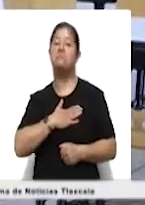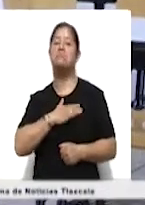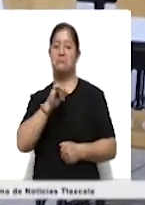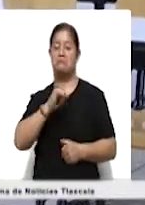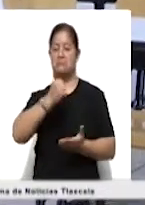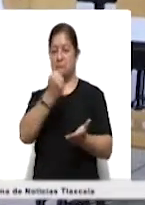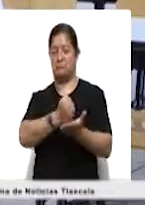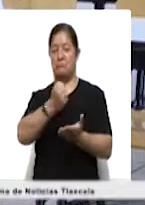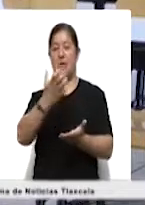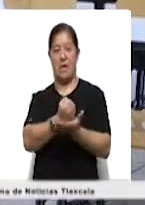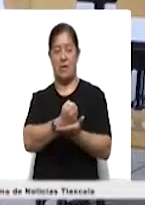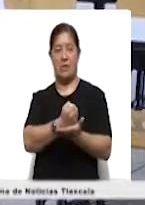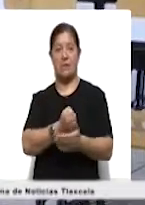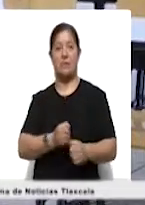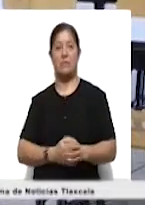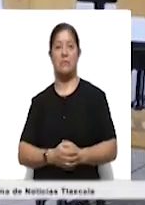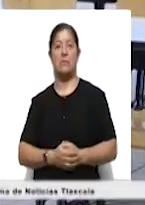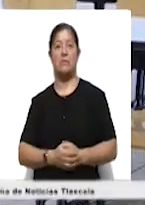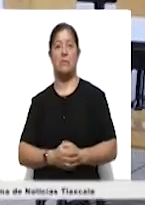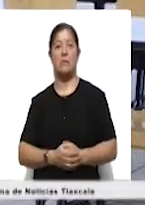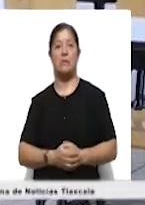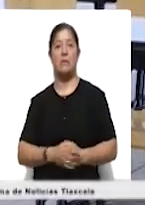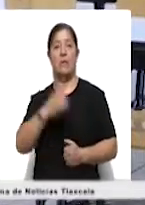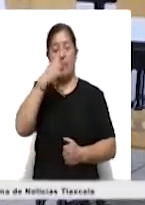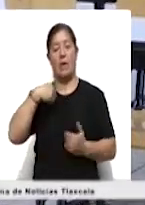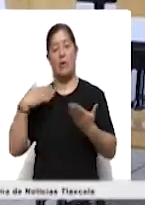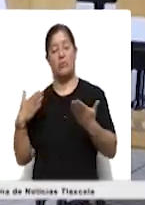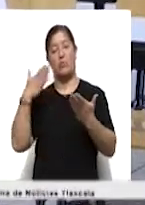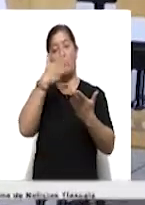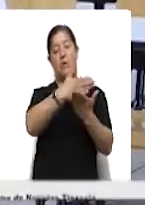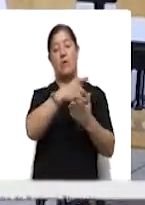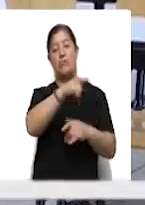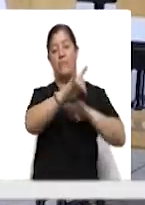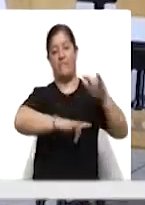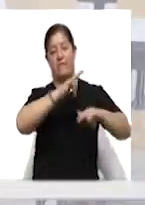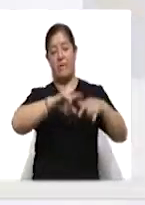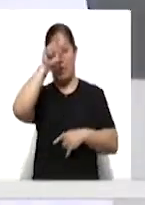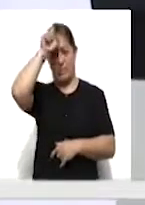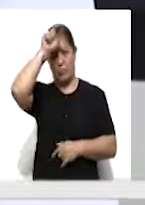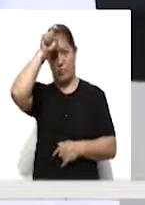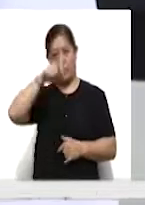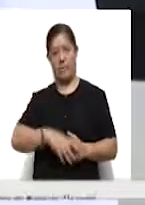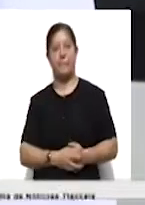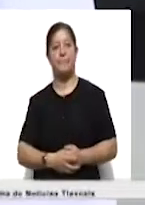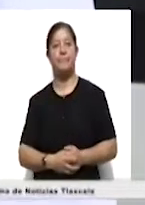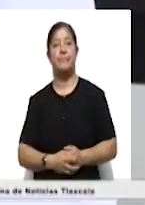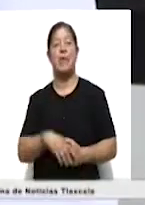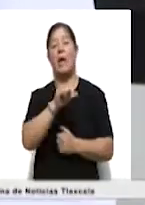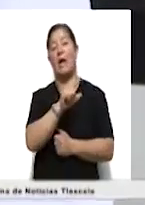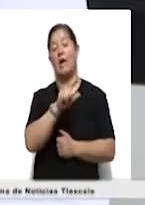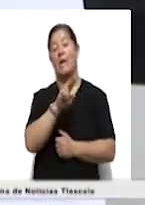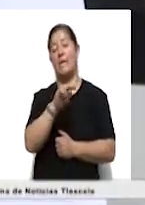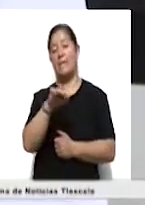para estar en una feria en Turquía. Armando Palma Lira,